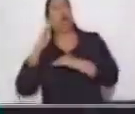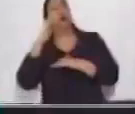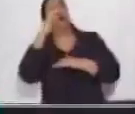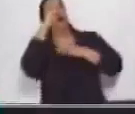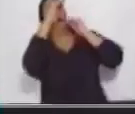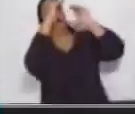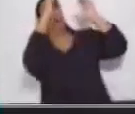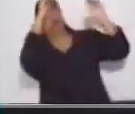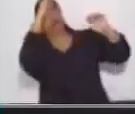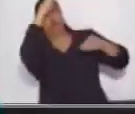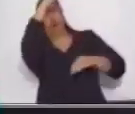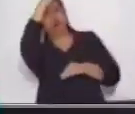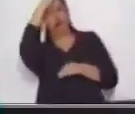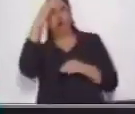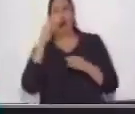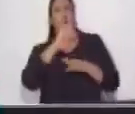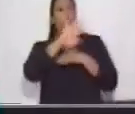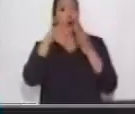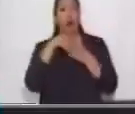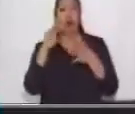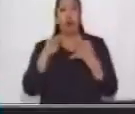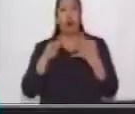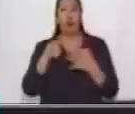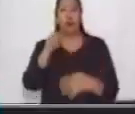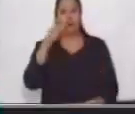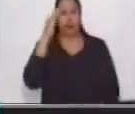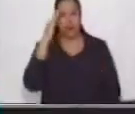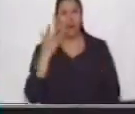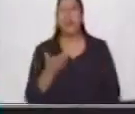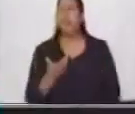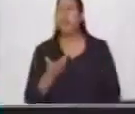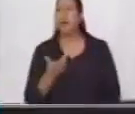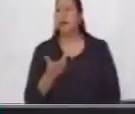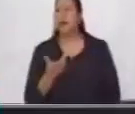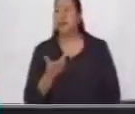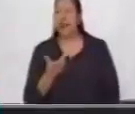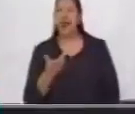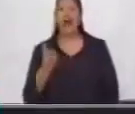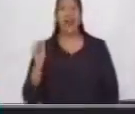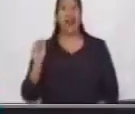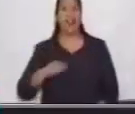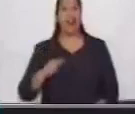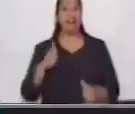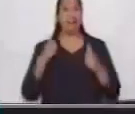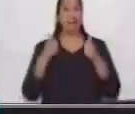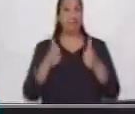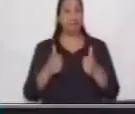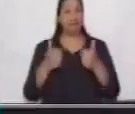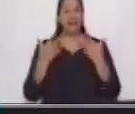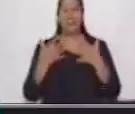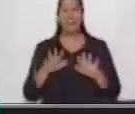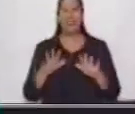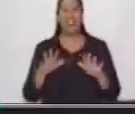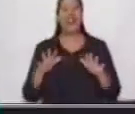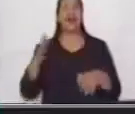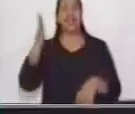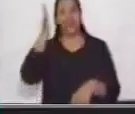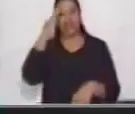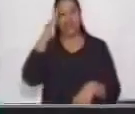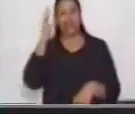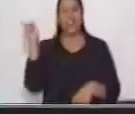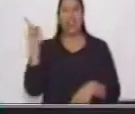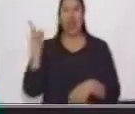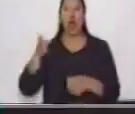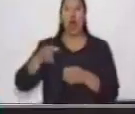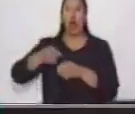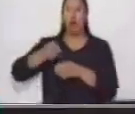¿Sabes qué es? Muy bien. Ya encontramos qué es. Esto es un cohete espacial.